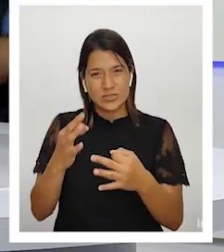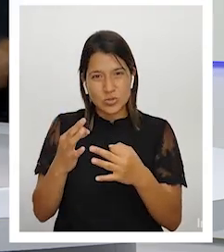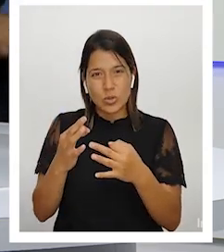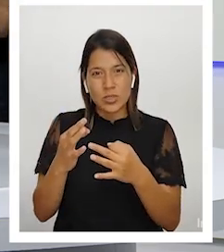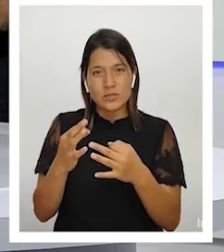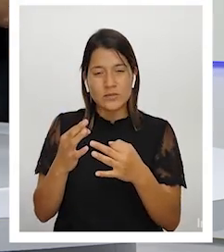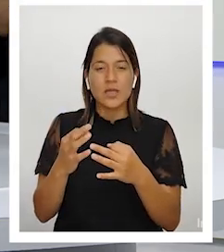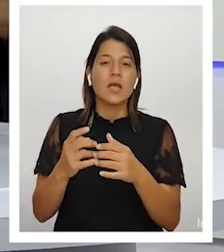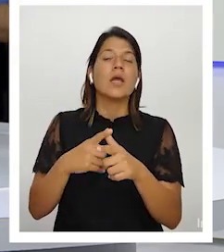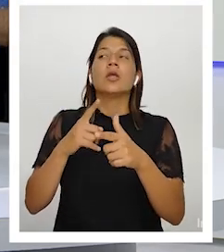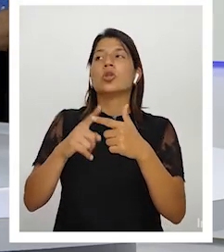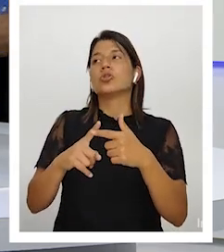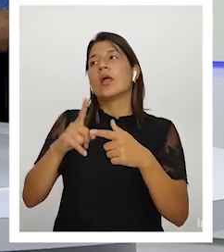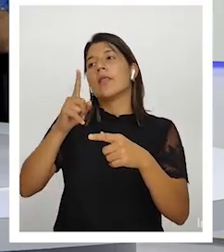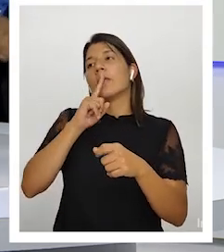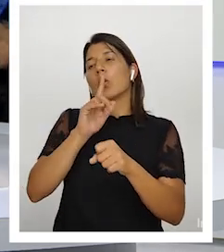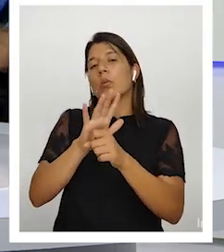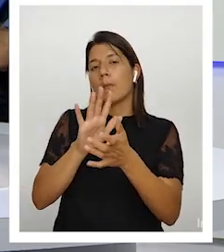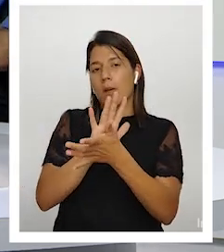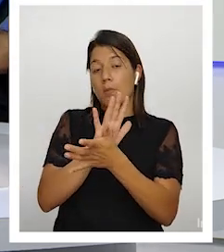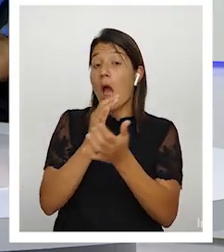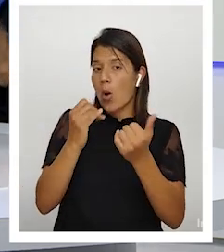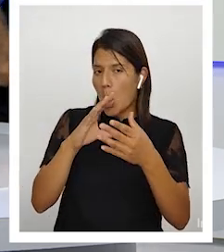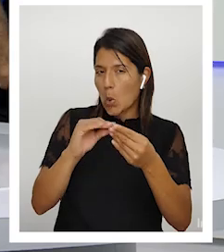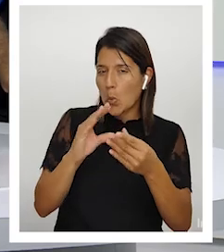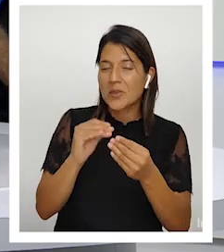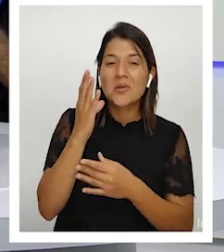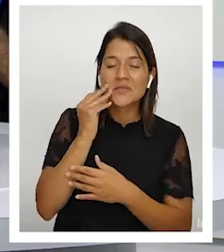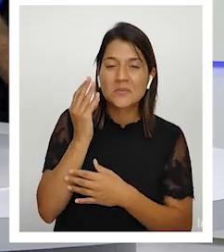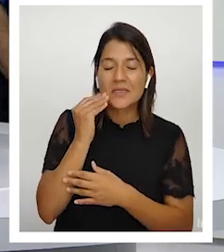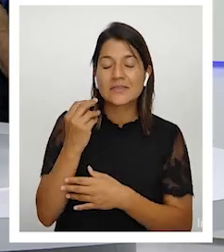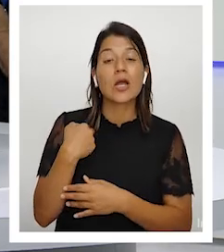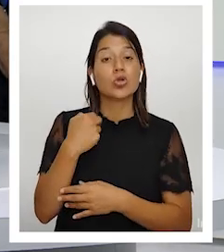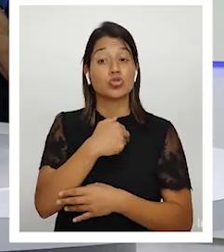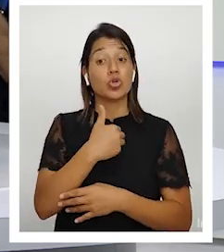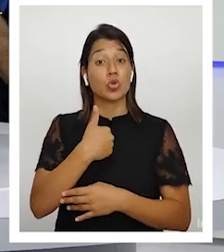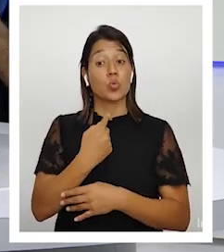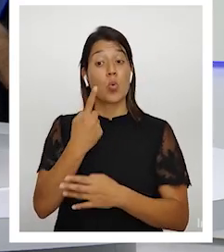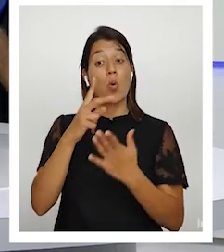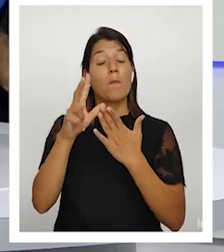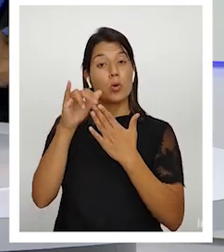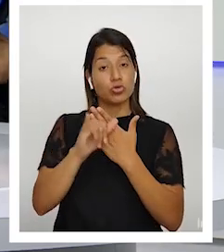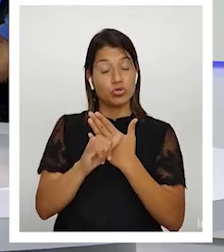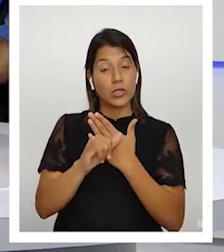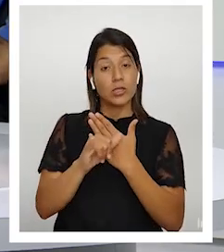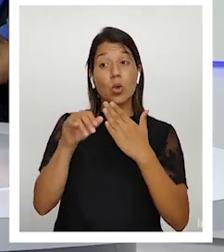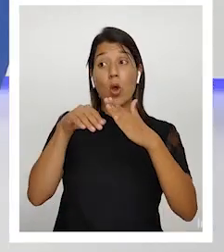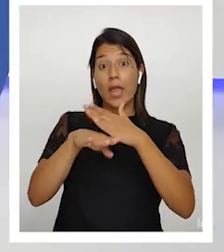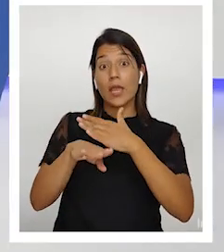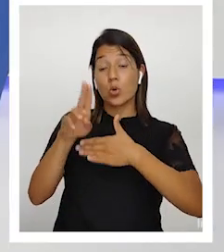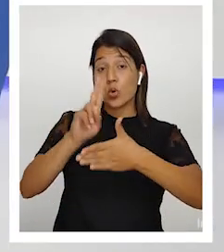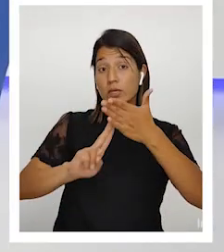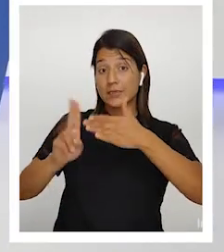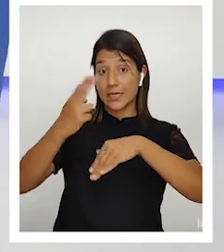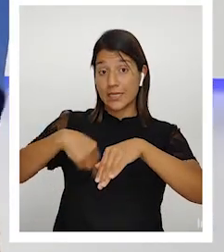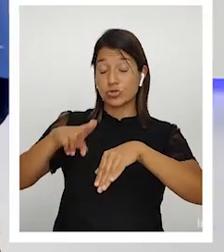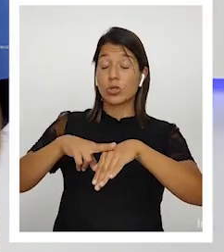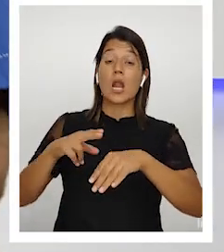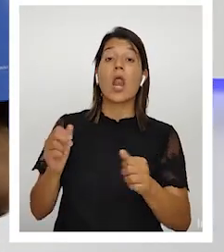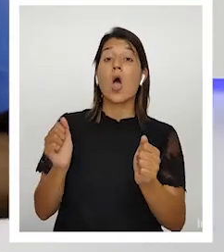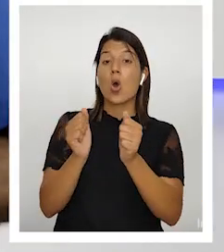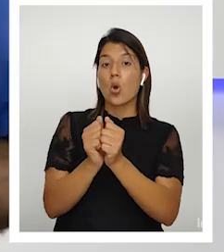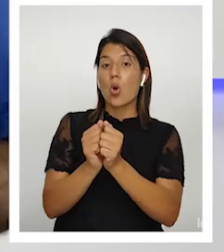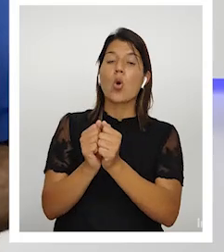yo les voy a contar una experiencia tuvimos una un proyecto en la extensión de la UNA con Judesur